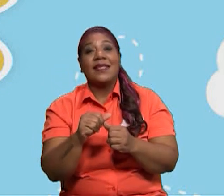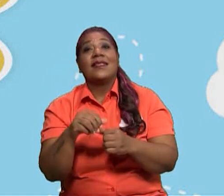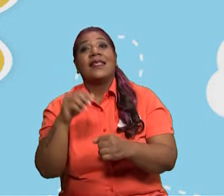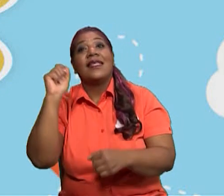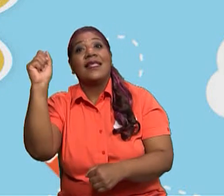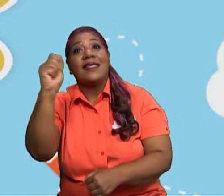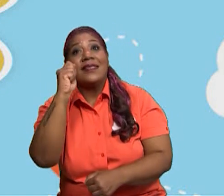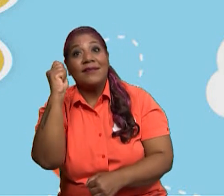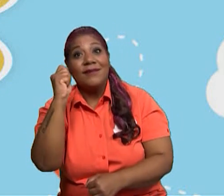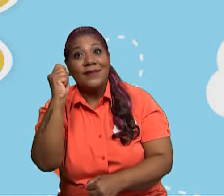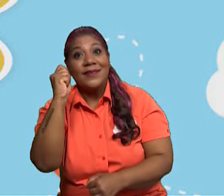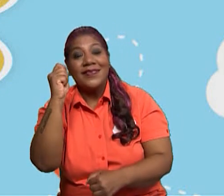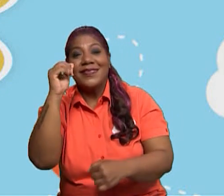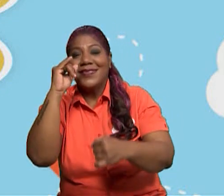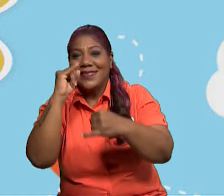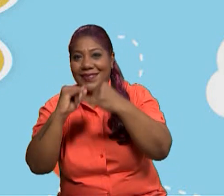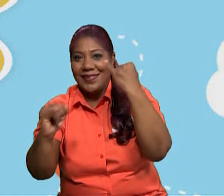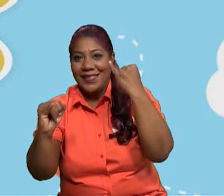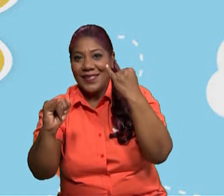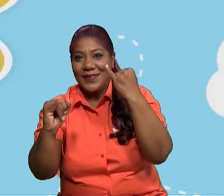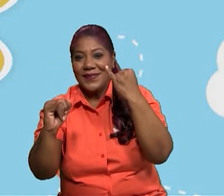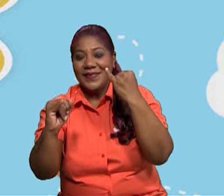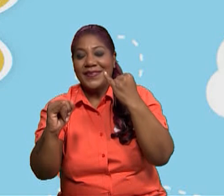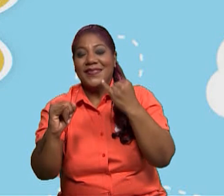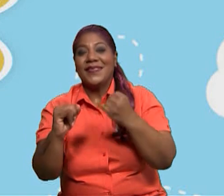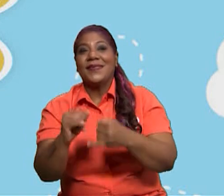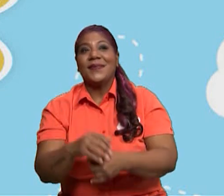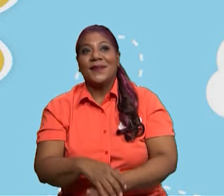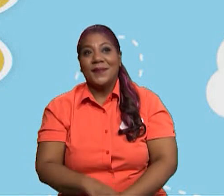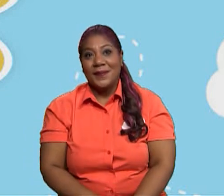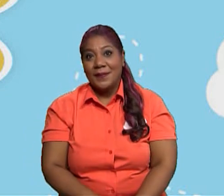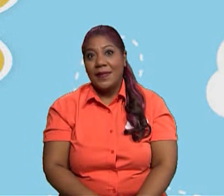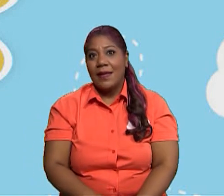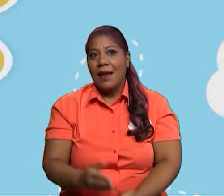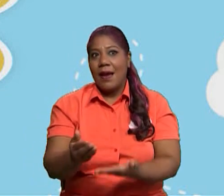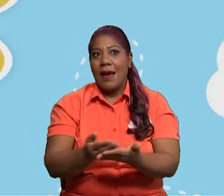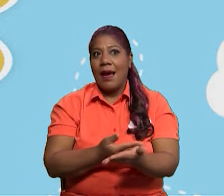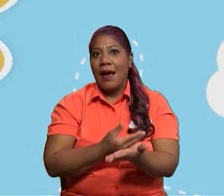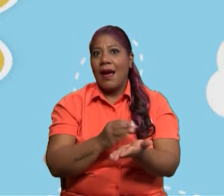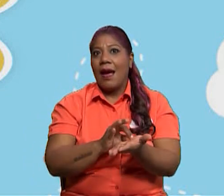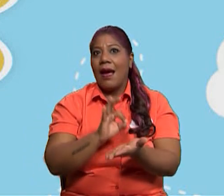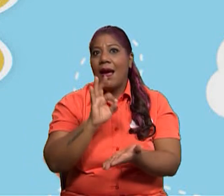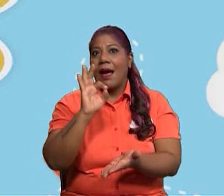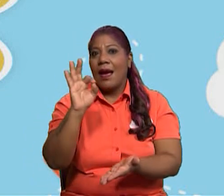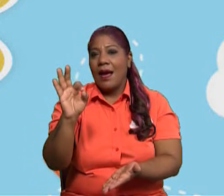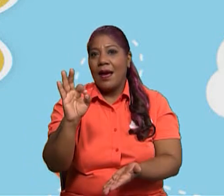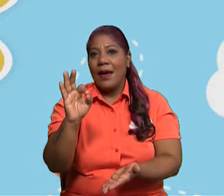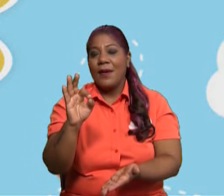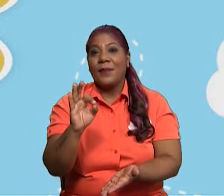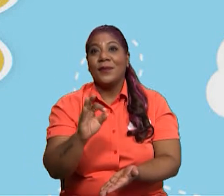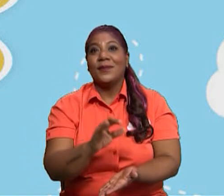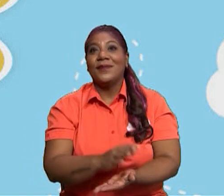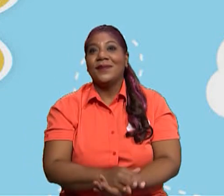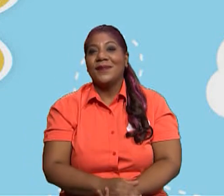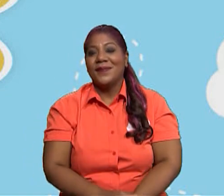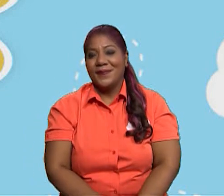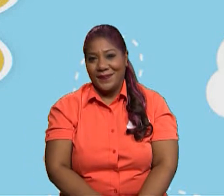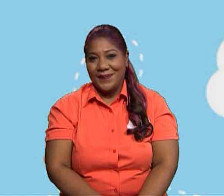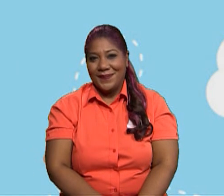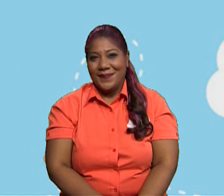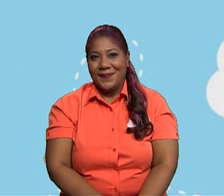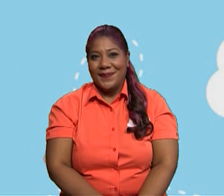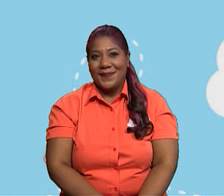sílaba, como es el caso de jamón perdiz. Continúas en casa resolviendo esta actividad.